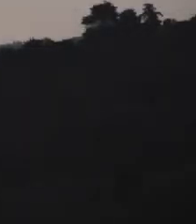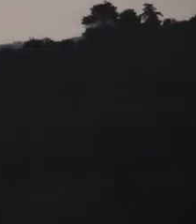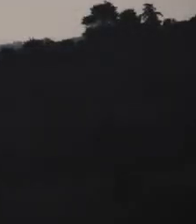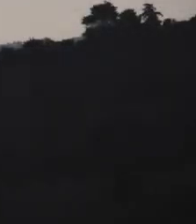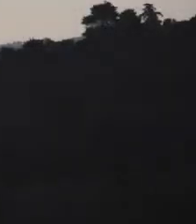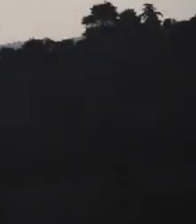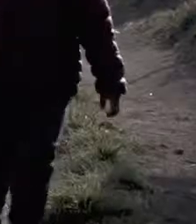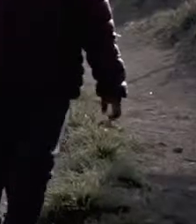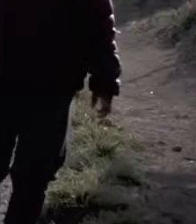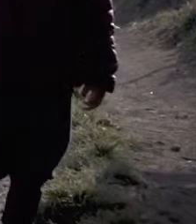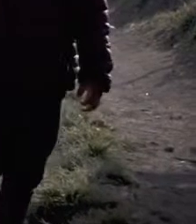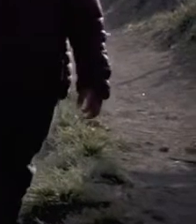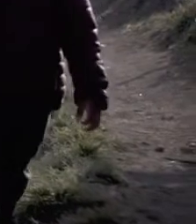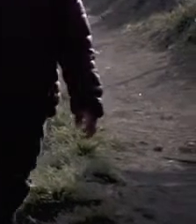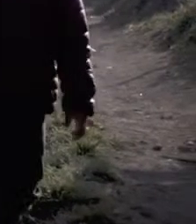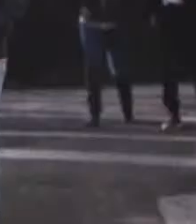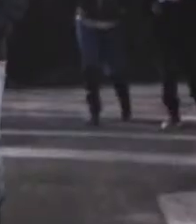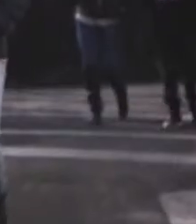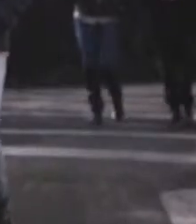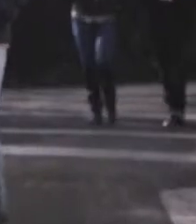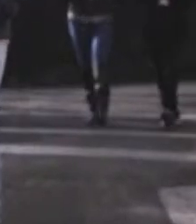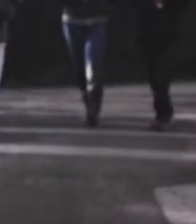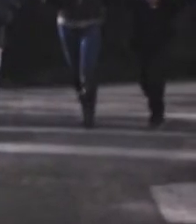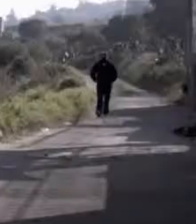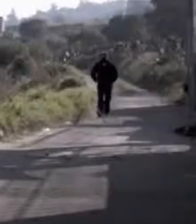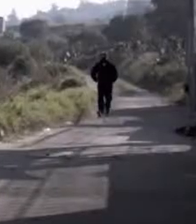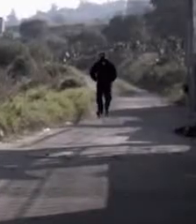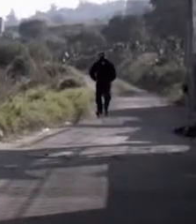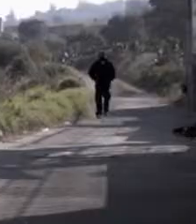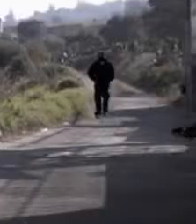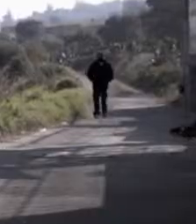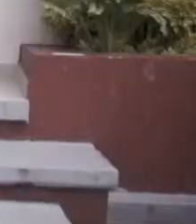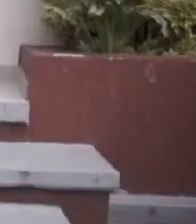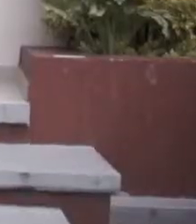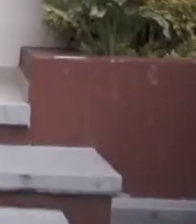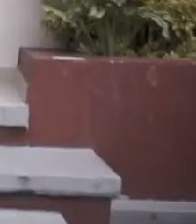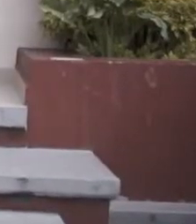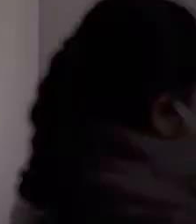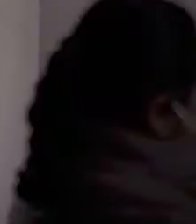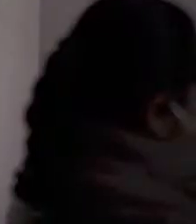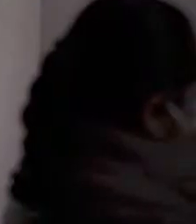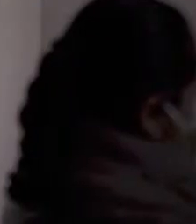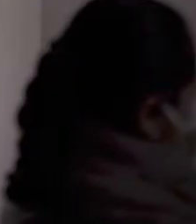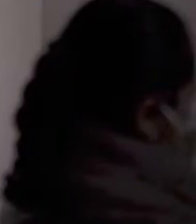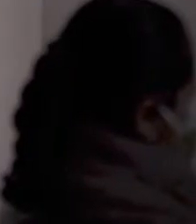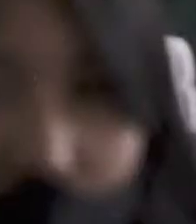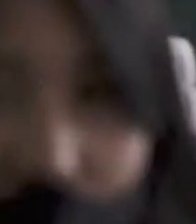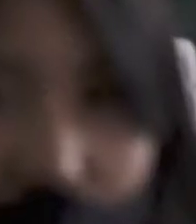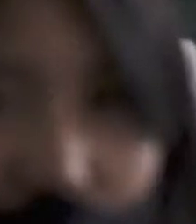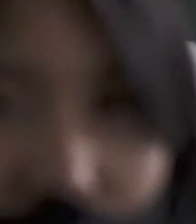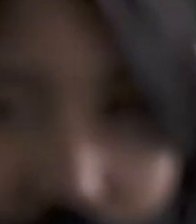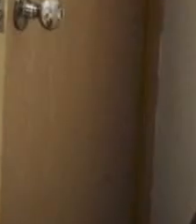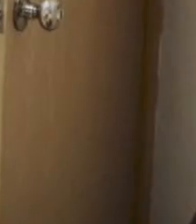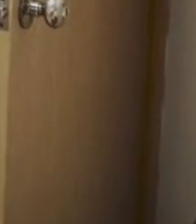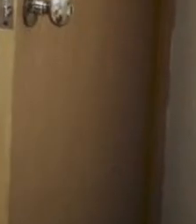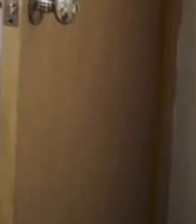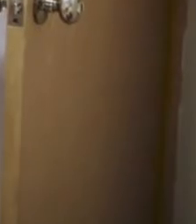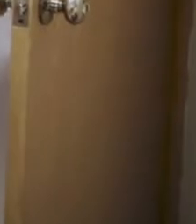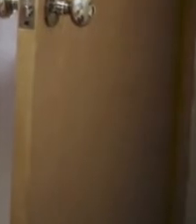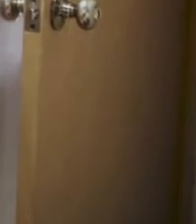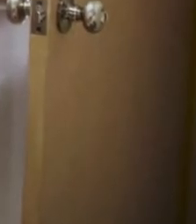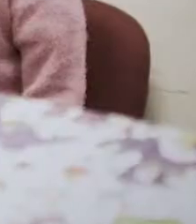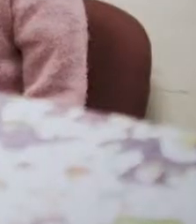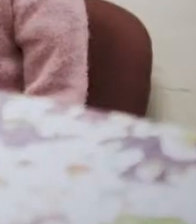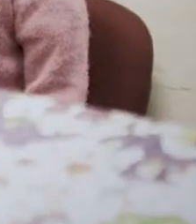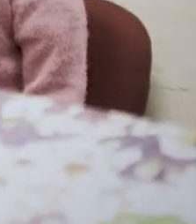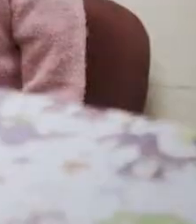La influenza es una enfermedad respiratoria que se incrementa en la temporada invernal y puede tener efectos graves en la salud. La vacuna es